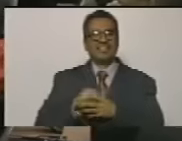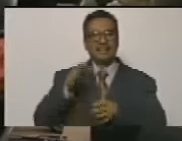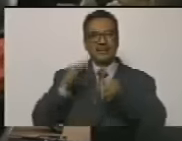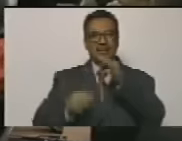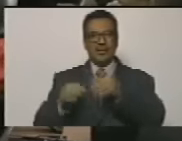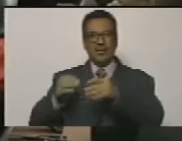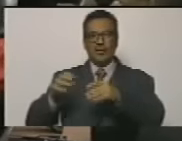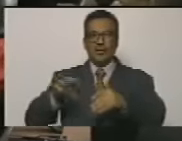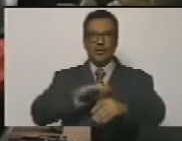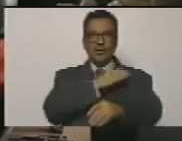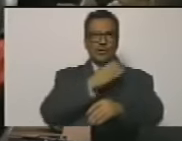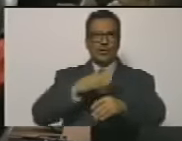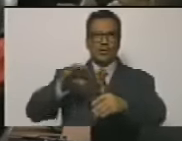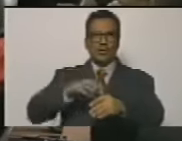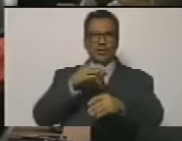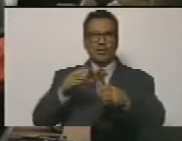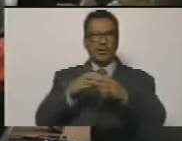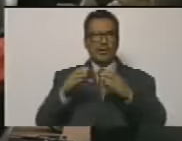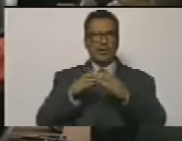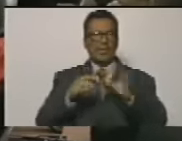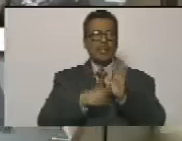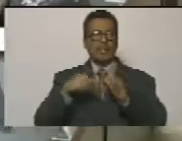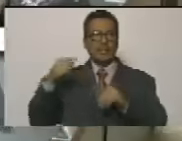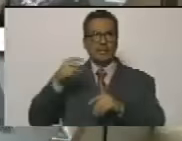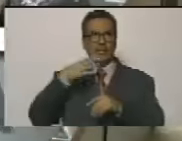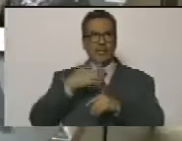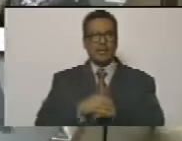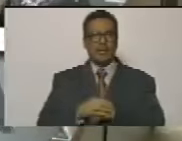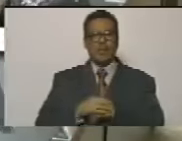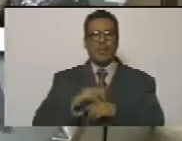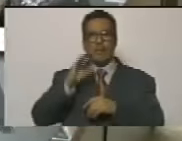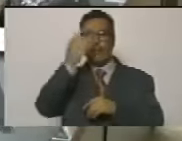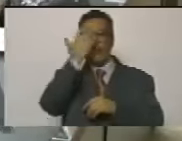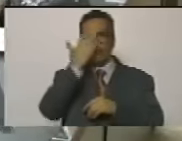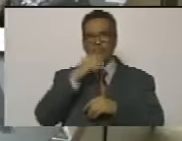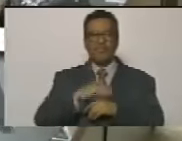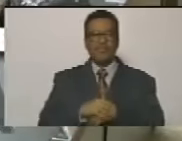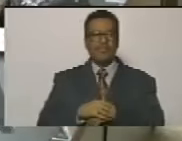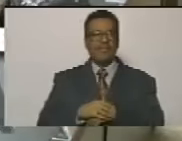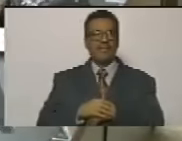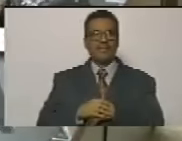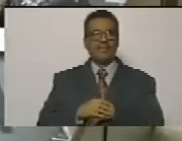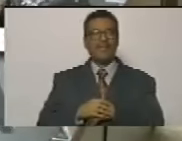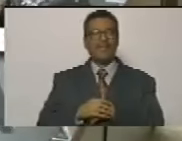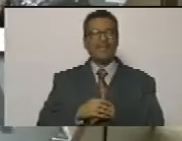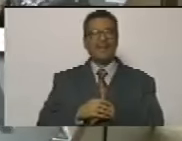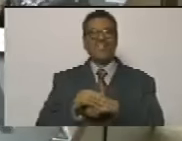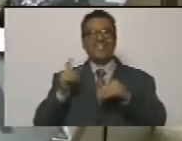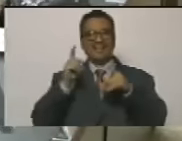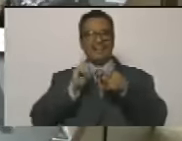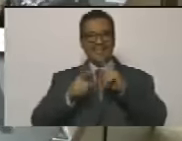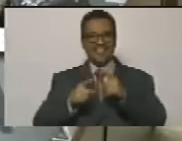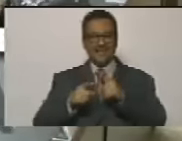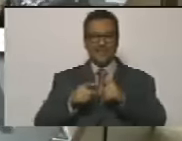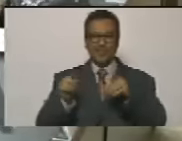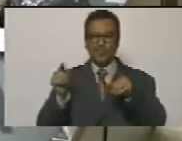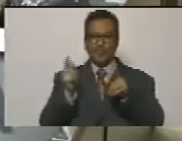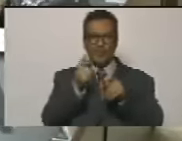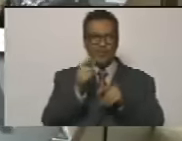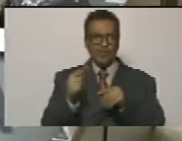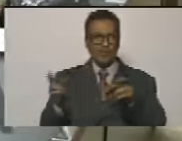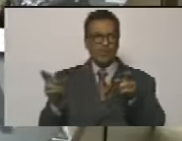musicales del Caribe que era un boite del carajo en el mes de febrero y sin embargo una minoría